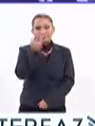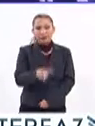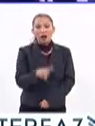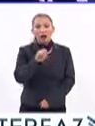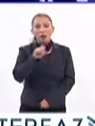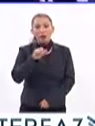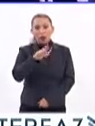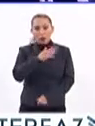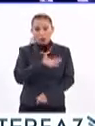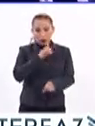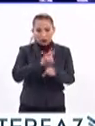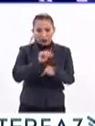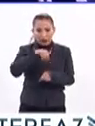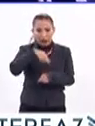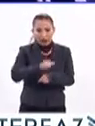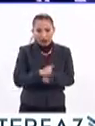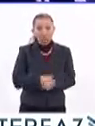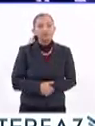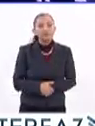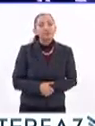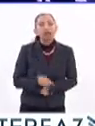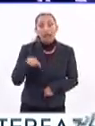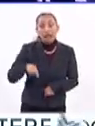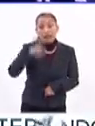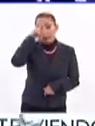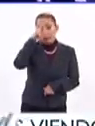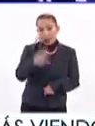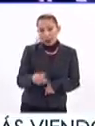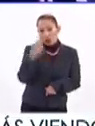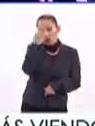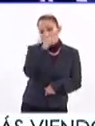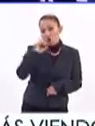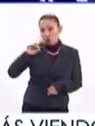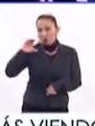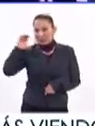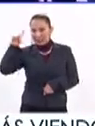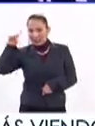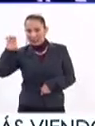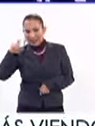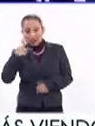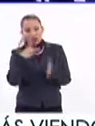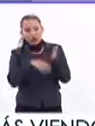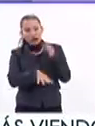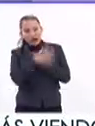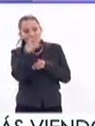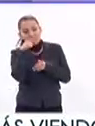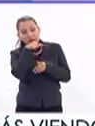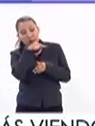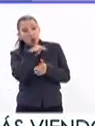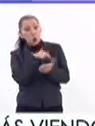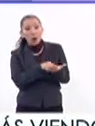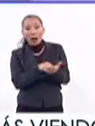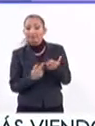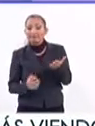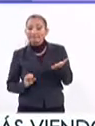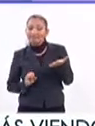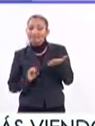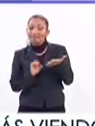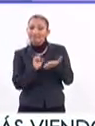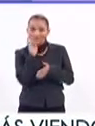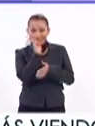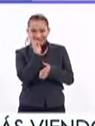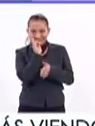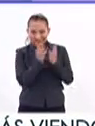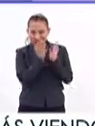Omar. Buenos días, Anita. Y pues, bueno, México, de acuerdo a la OCDE desde 2014, ocupa en una